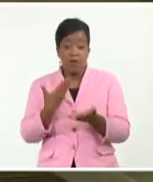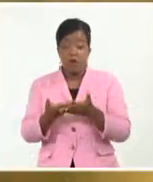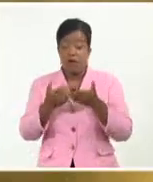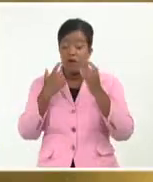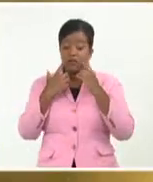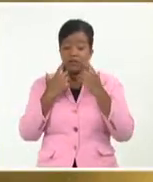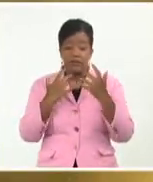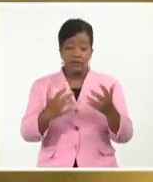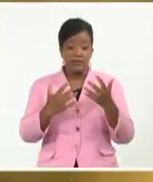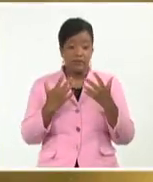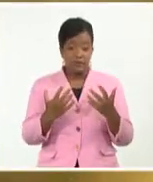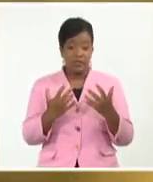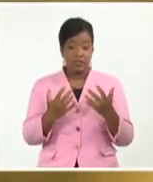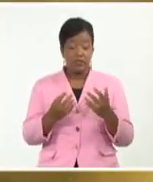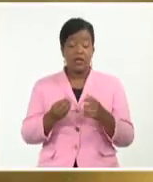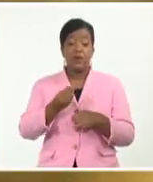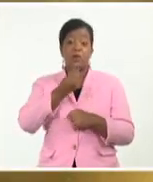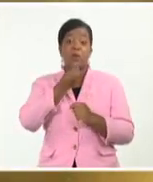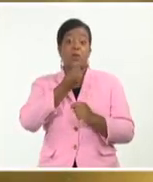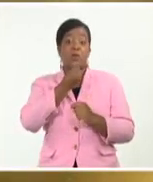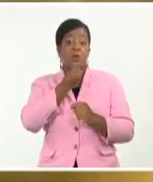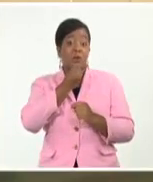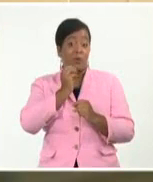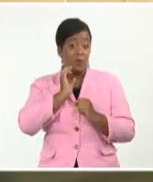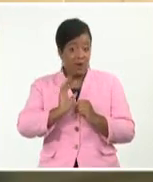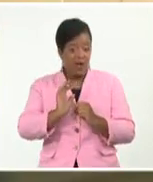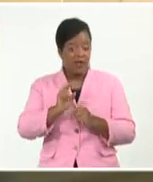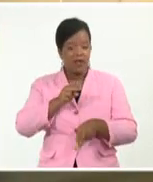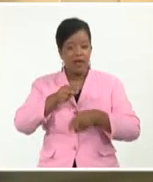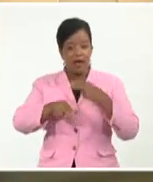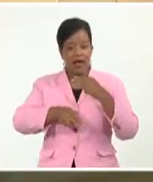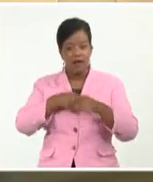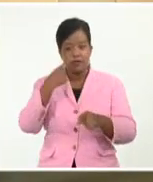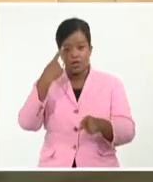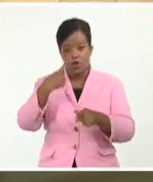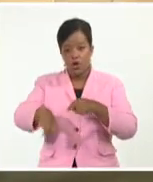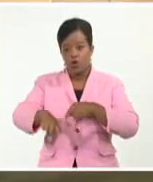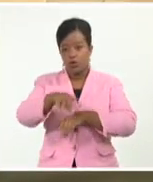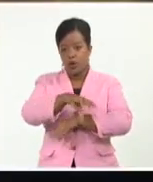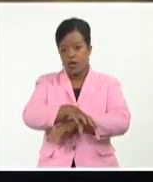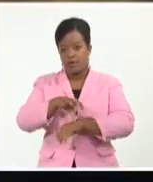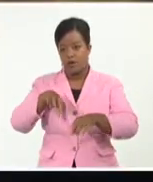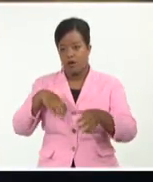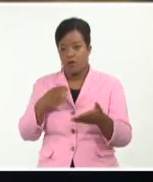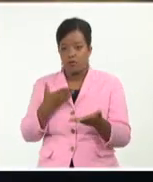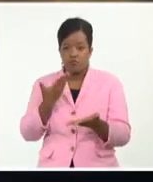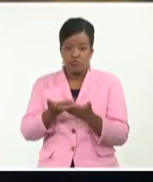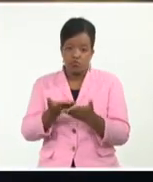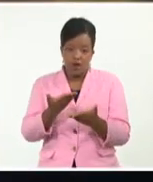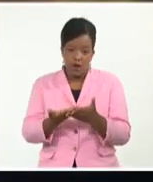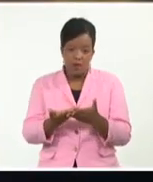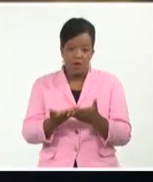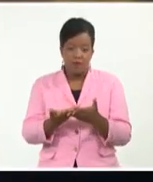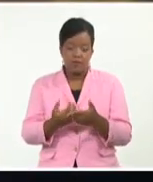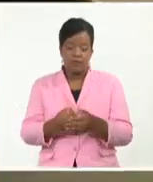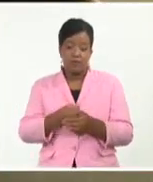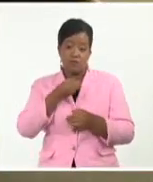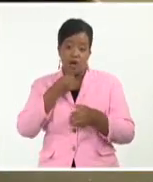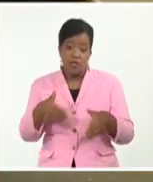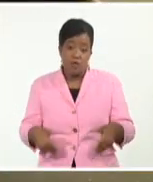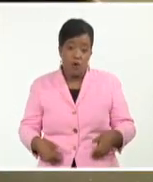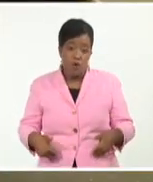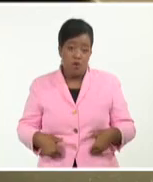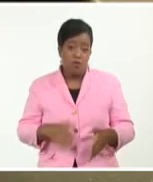Y probablemente tengamos que realizarlo en otra especie superior, digamos, en primates, donde